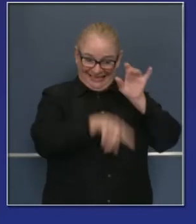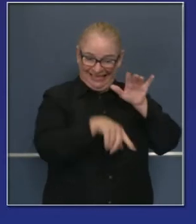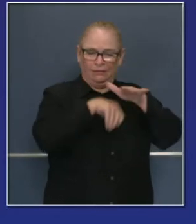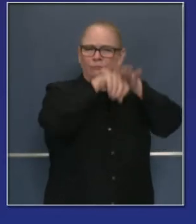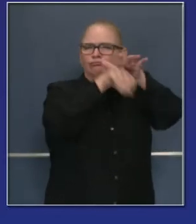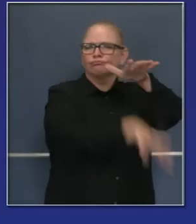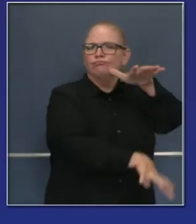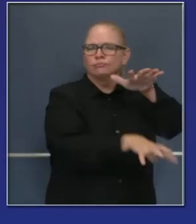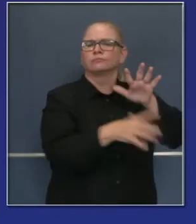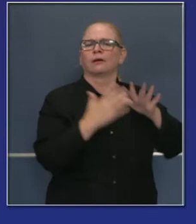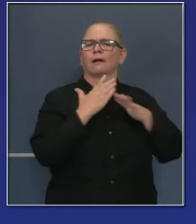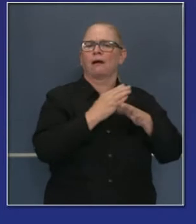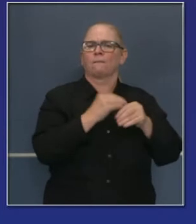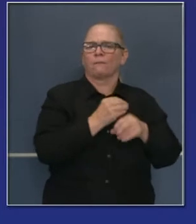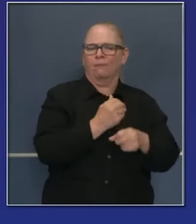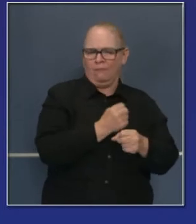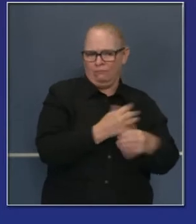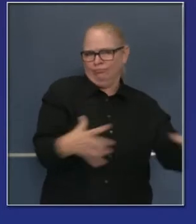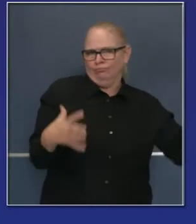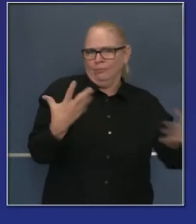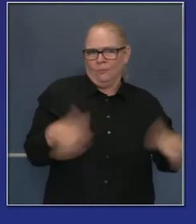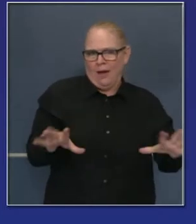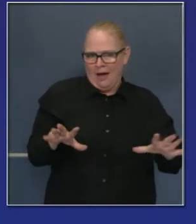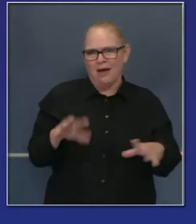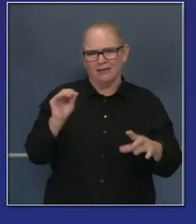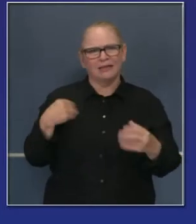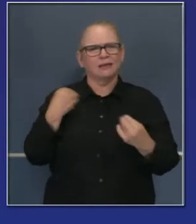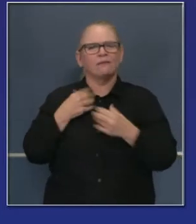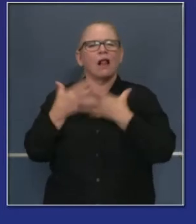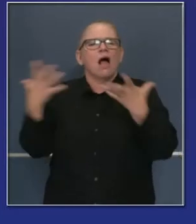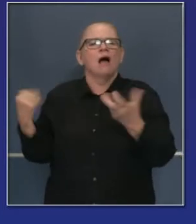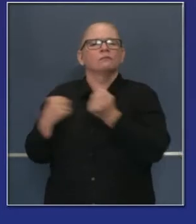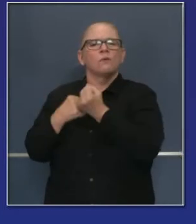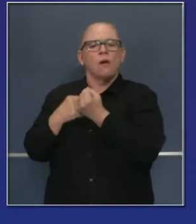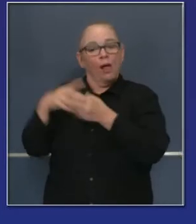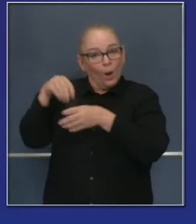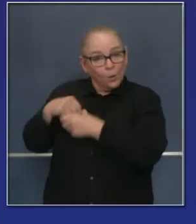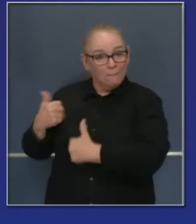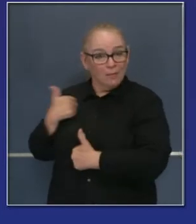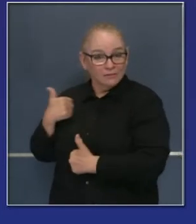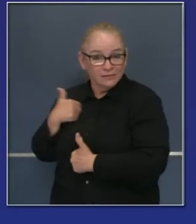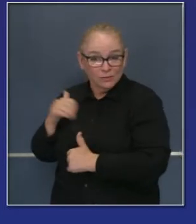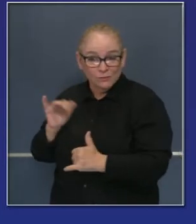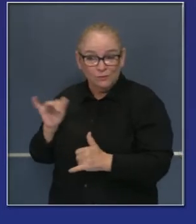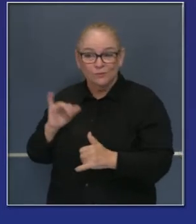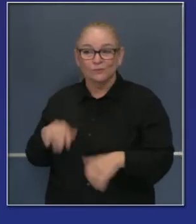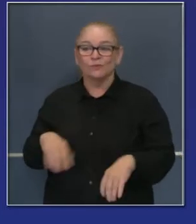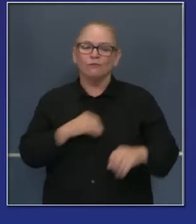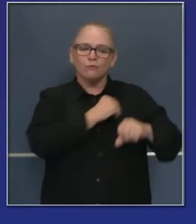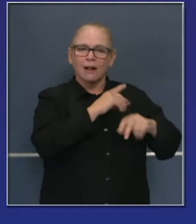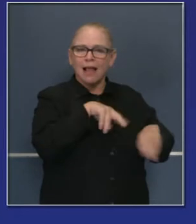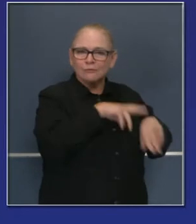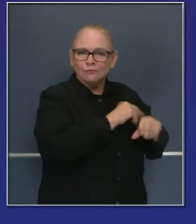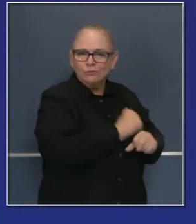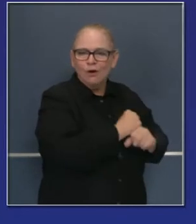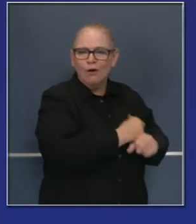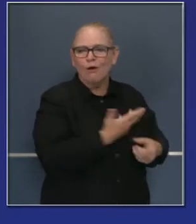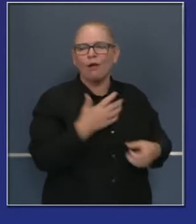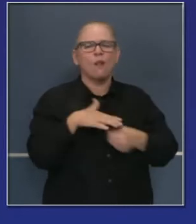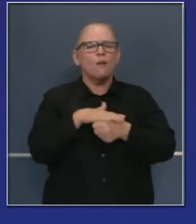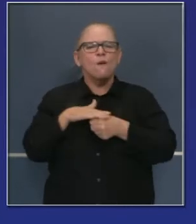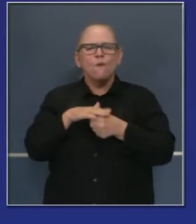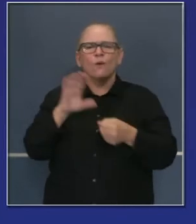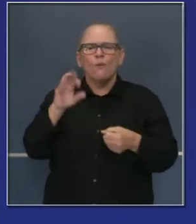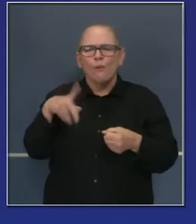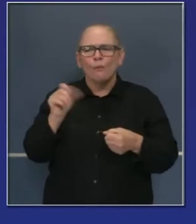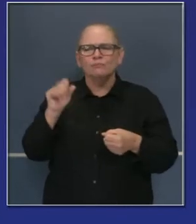apoyo en general con la Guardia Nacional dentro de otros y nuestros trabajos en conjunto que estamos haciendo localmente y a